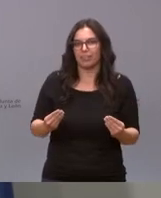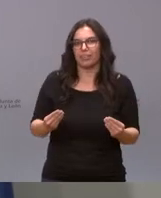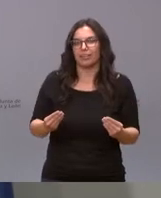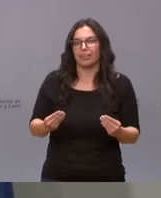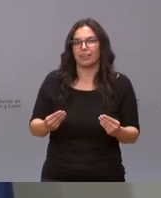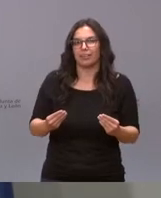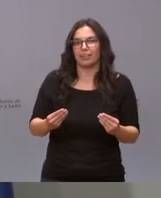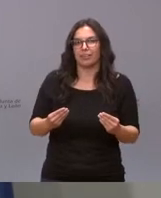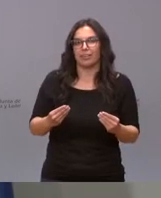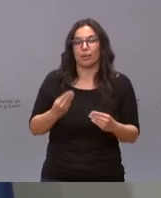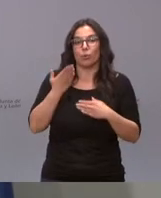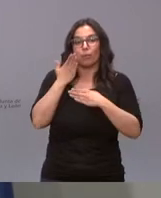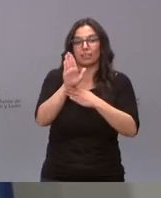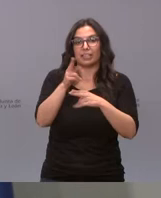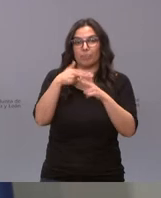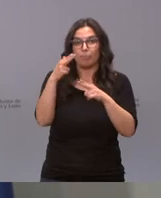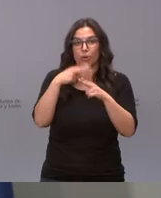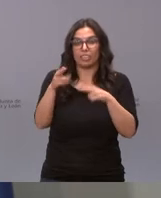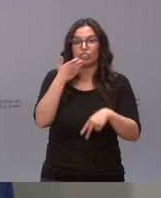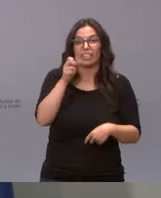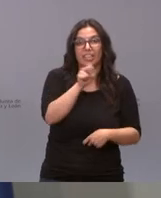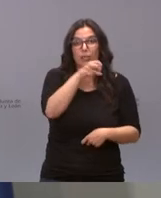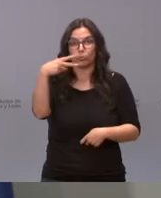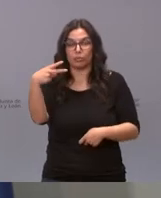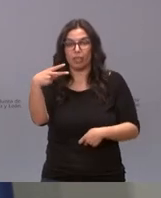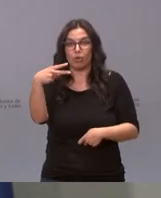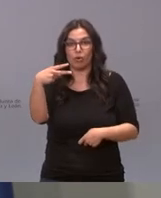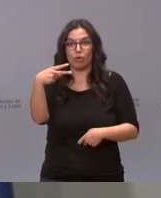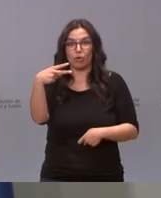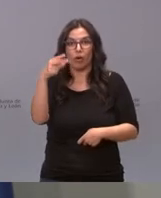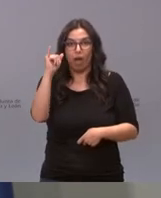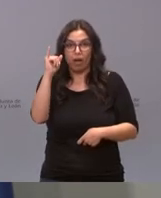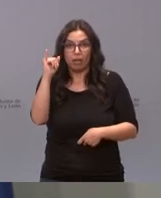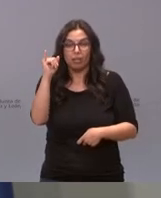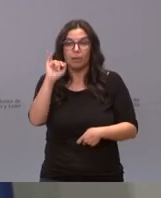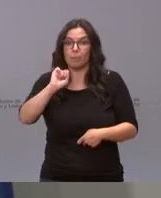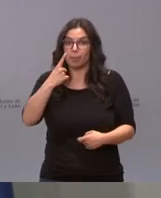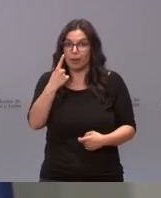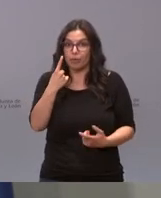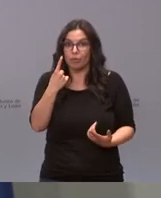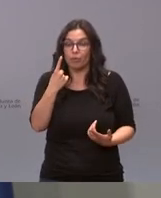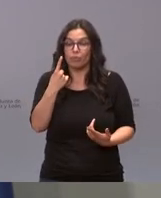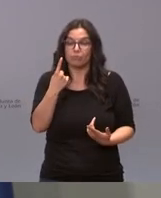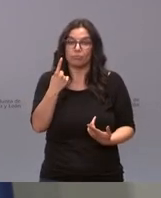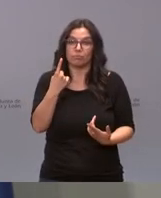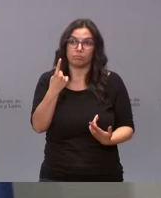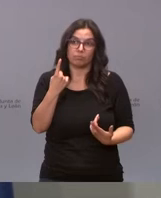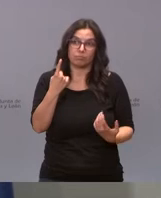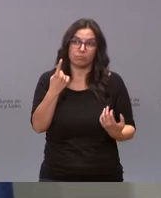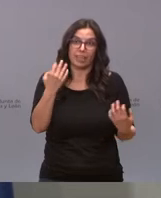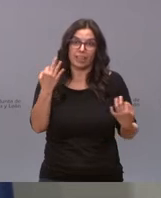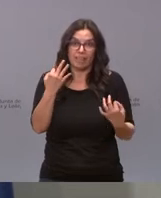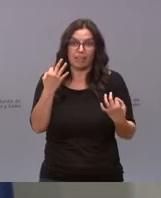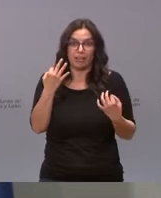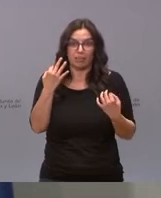lo que tiene que hacer un representante político cuando tiene los resultados lo primero que tiene que hacer es ser ser capaz de